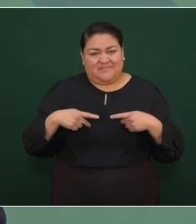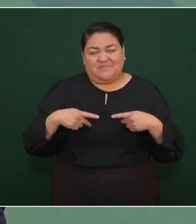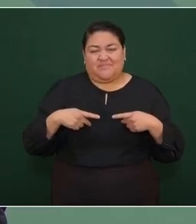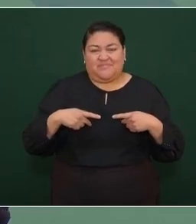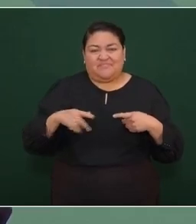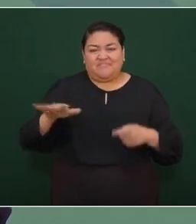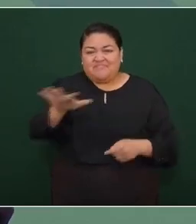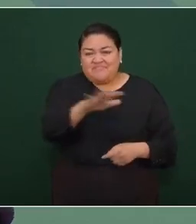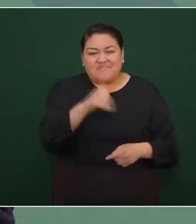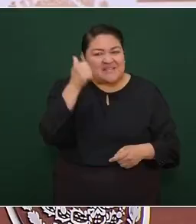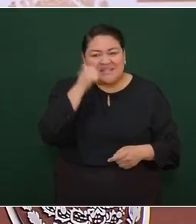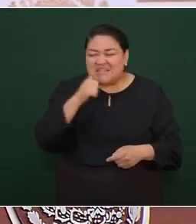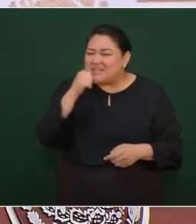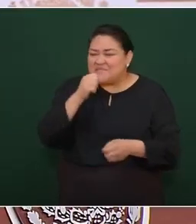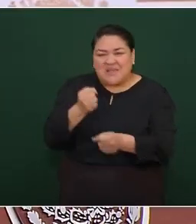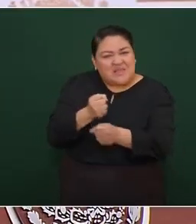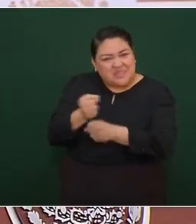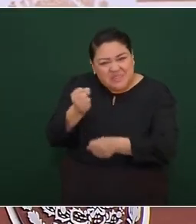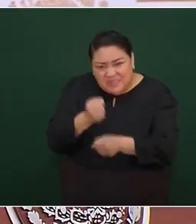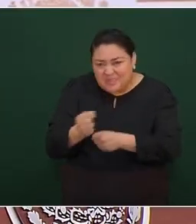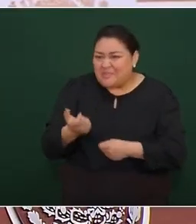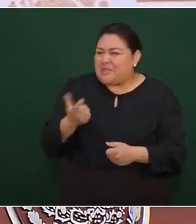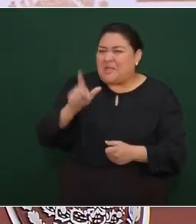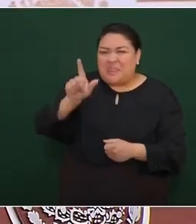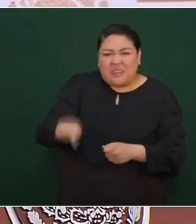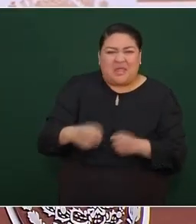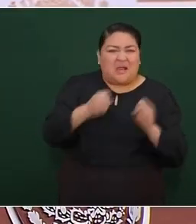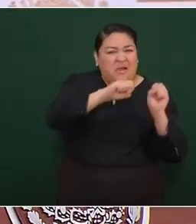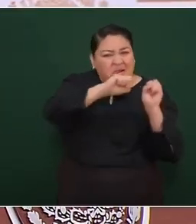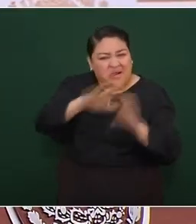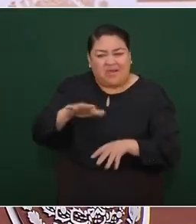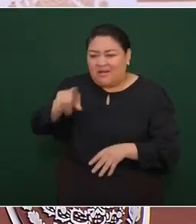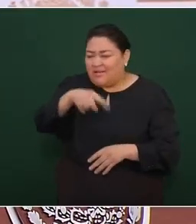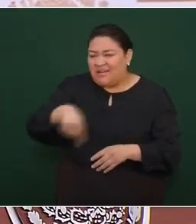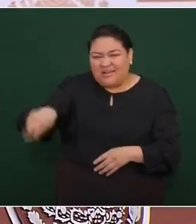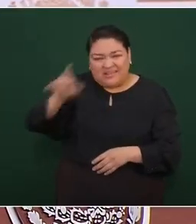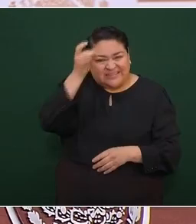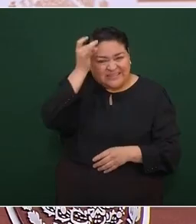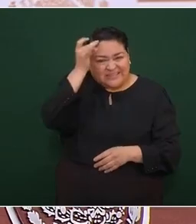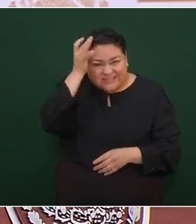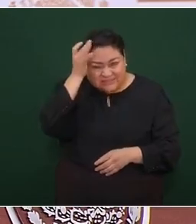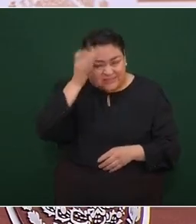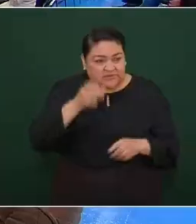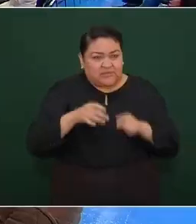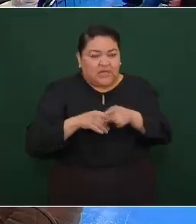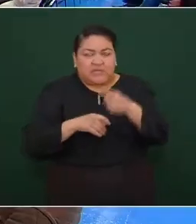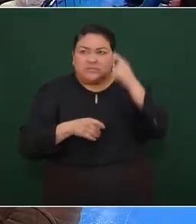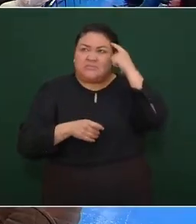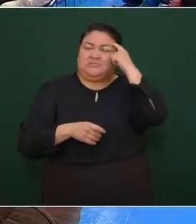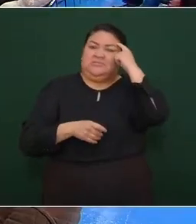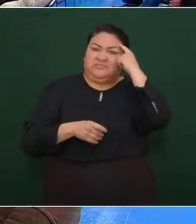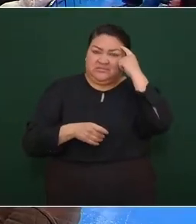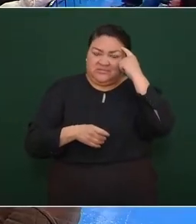la humillación y el abandono de los tecnócratas pensaban